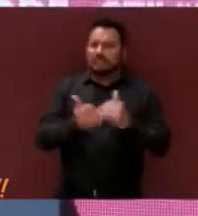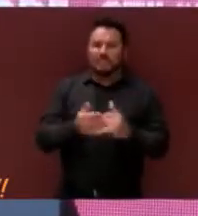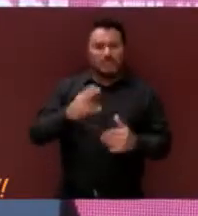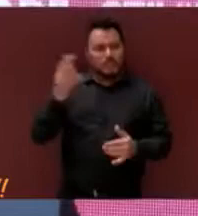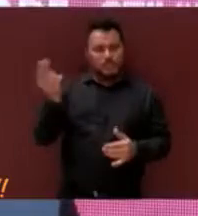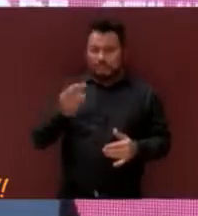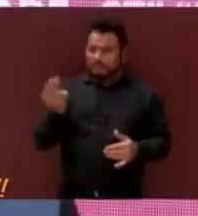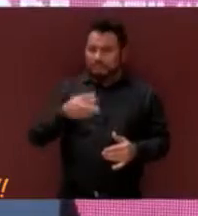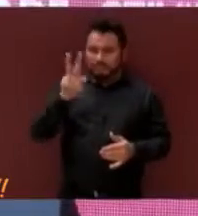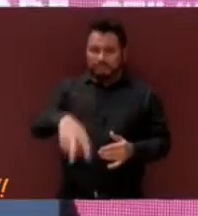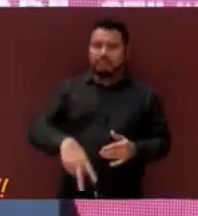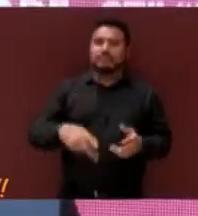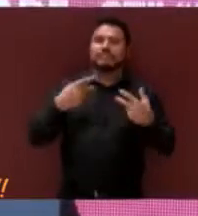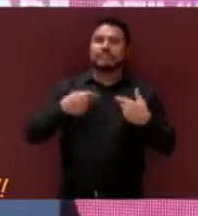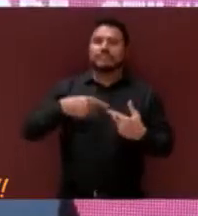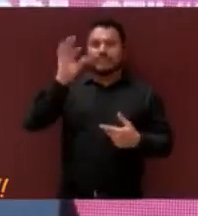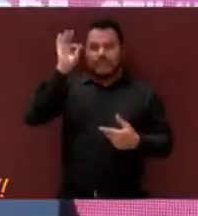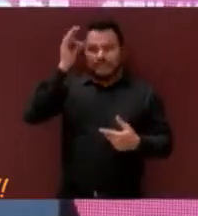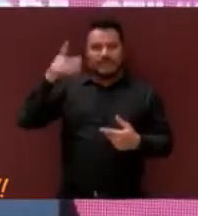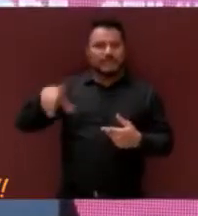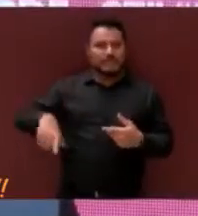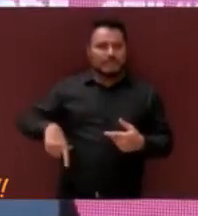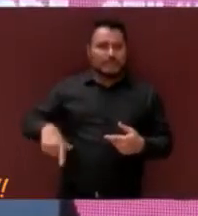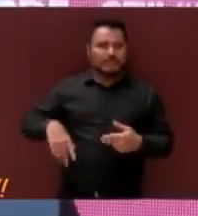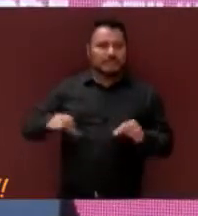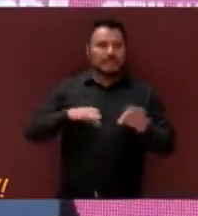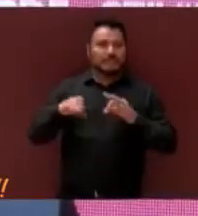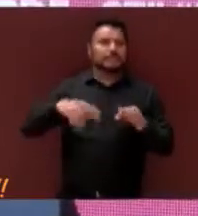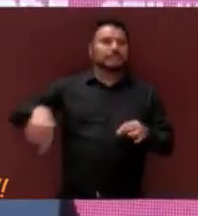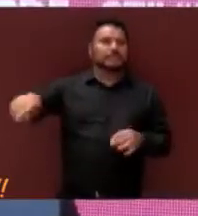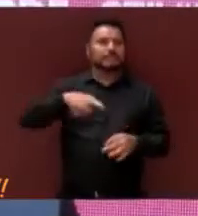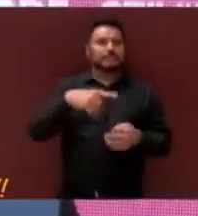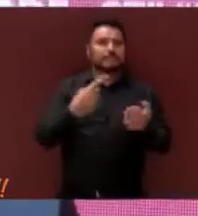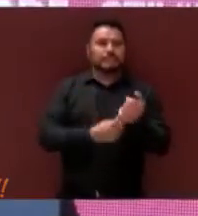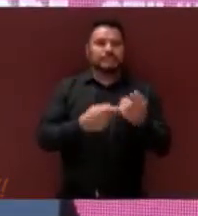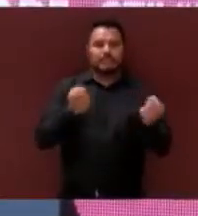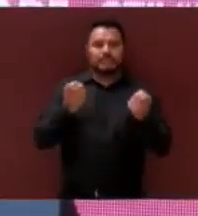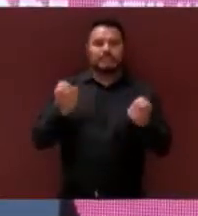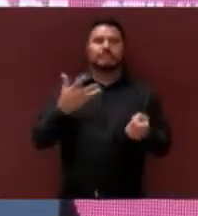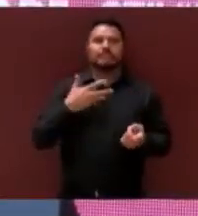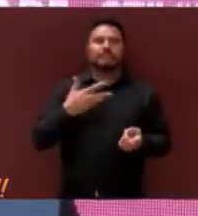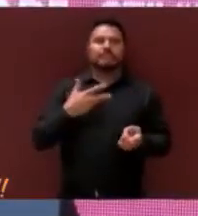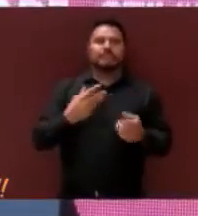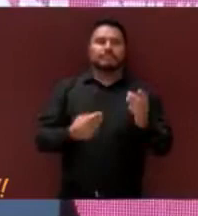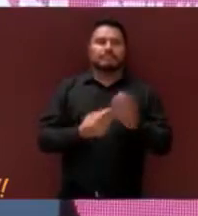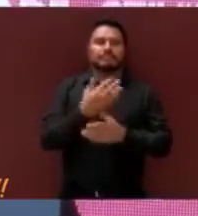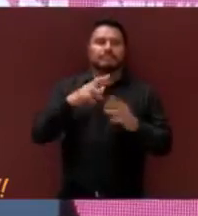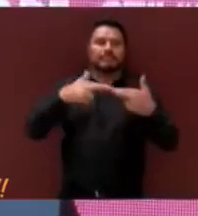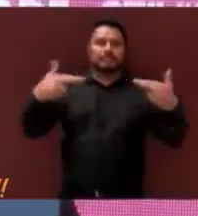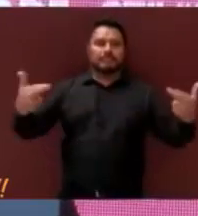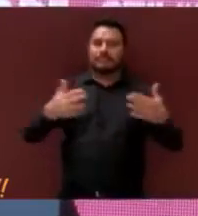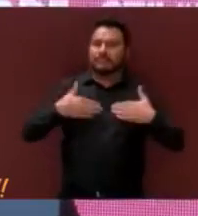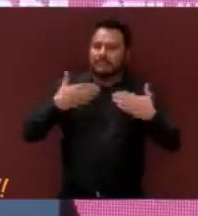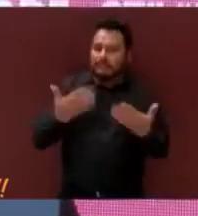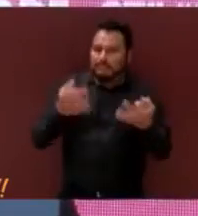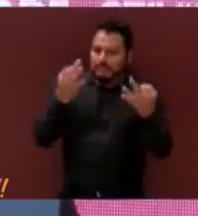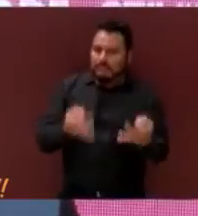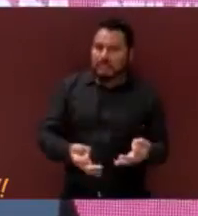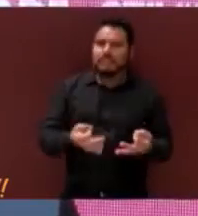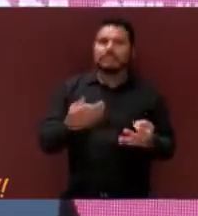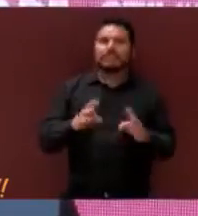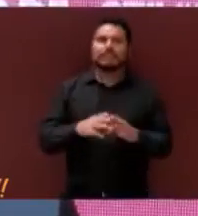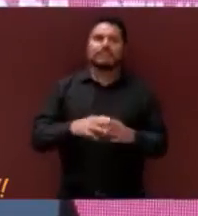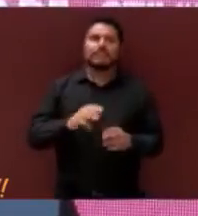servidores y para todos los servidores que conformamos este órgano de control interno, reconstruir las relaciones de confianza entre el